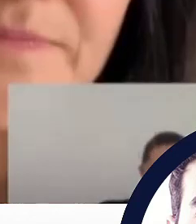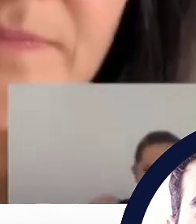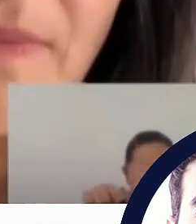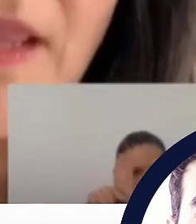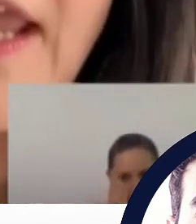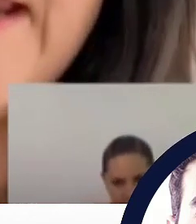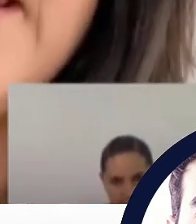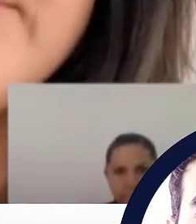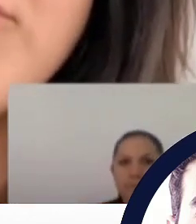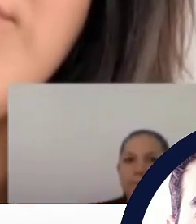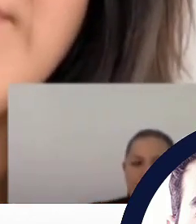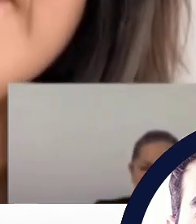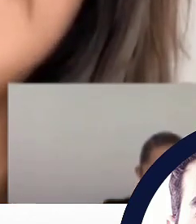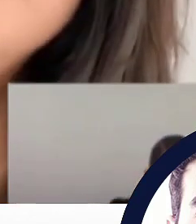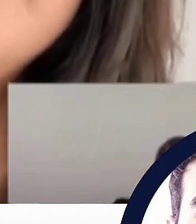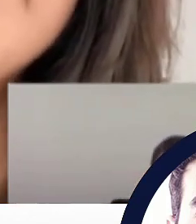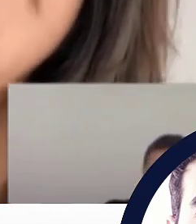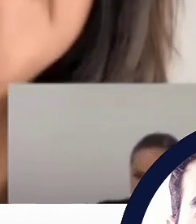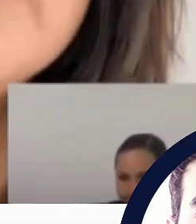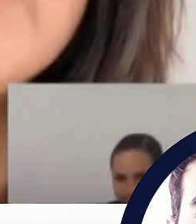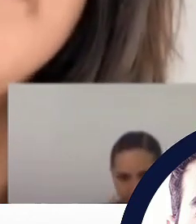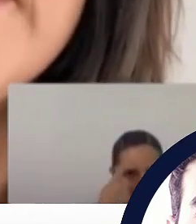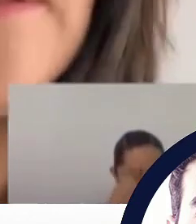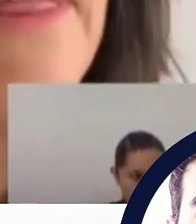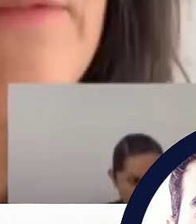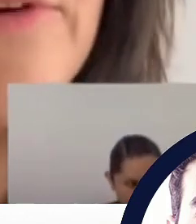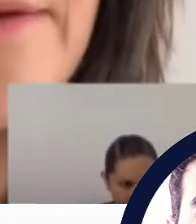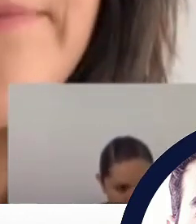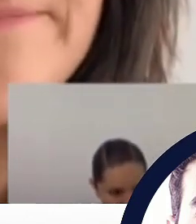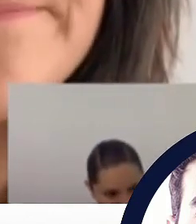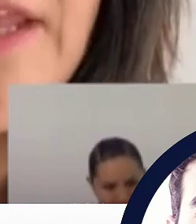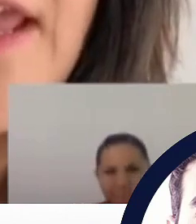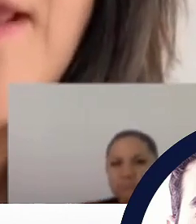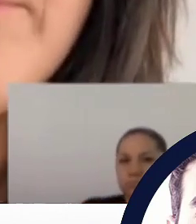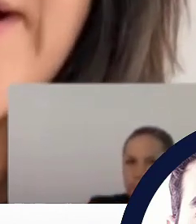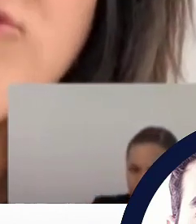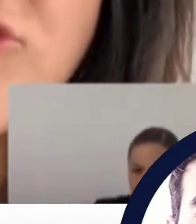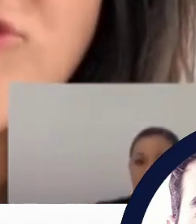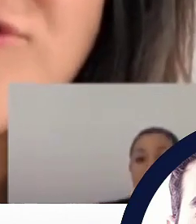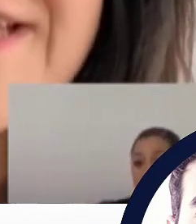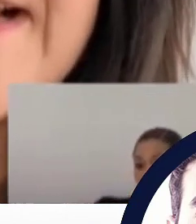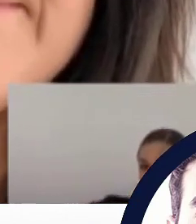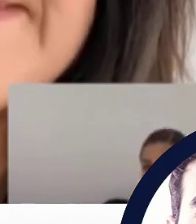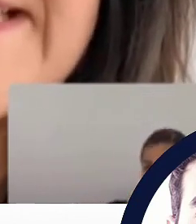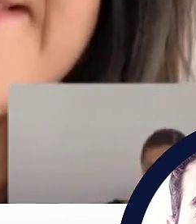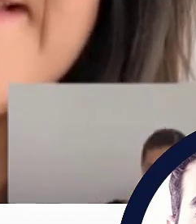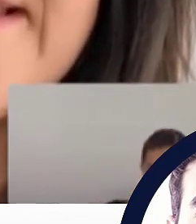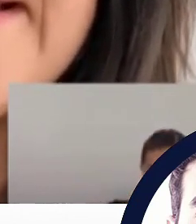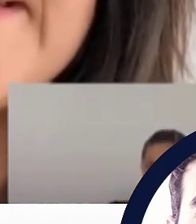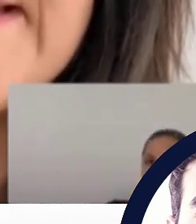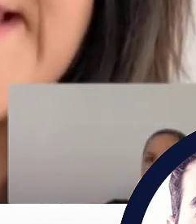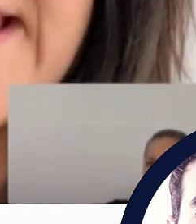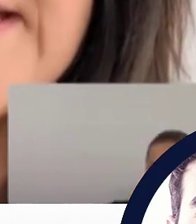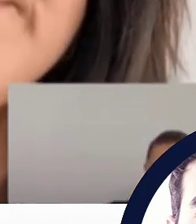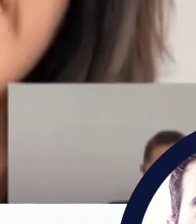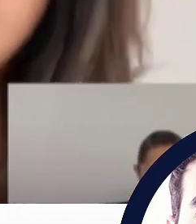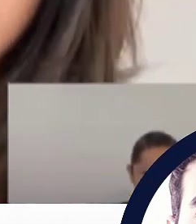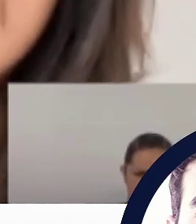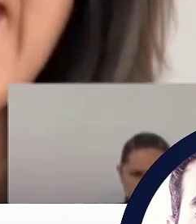diez subíndices, que son diez componentes, que creemos que son fundamentales para la competitividad de los estados.